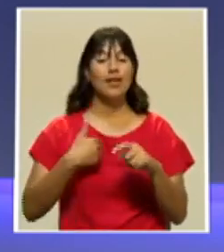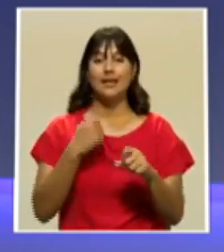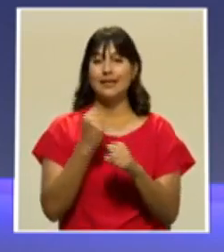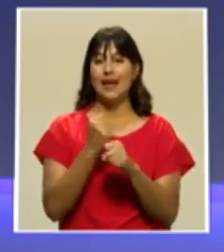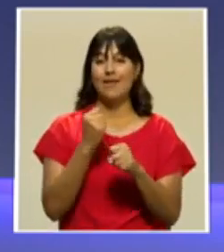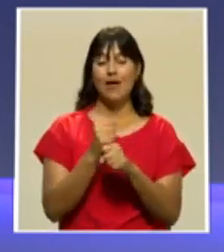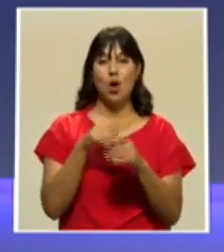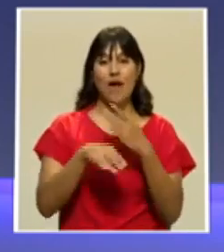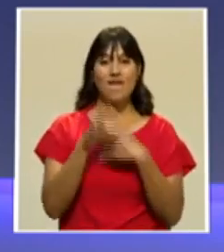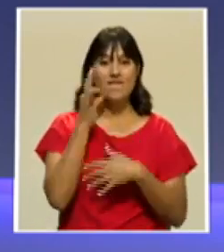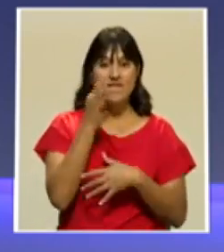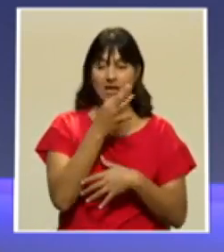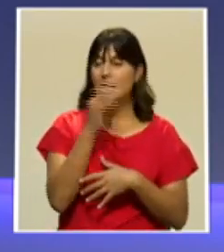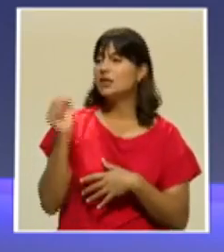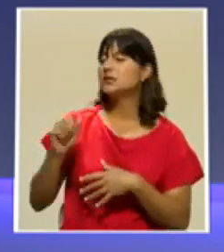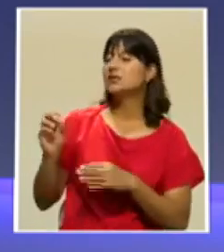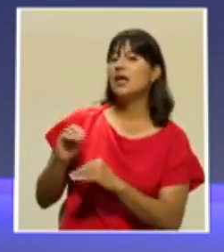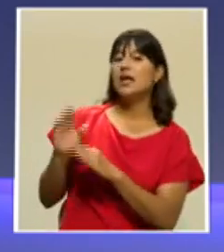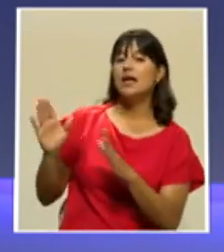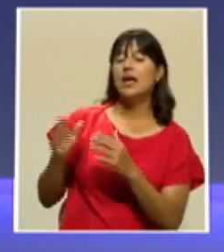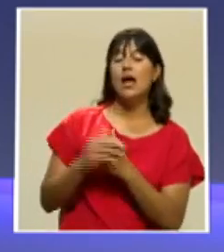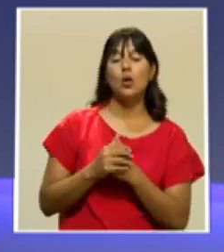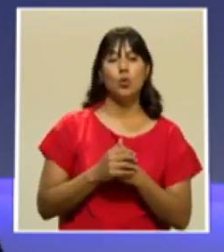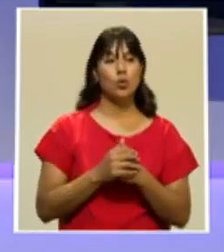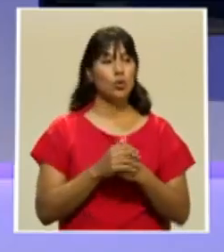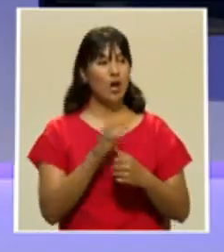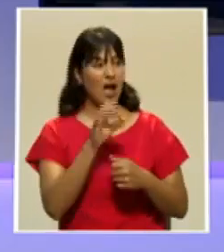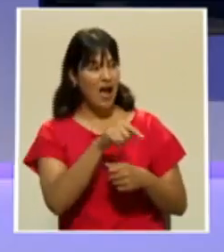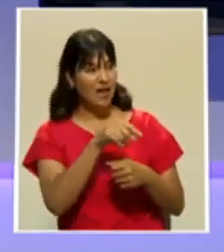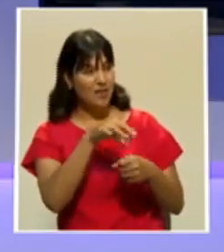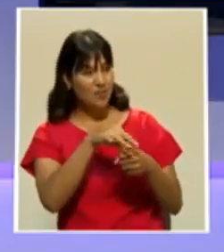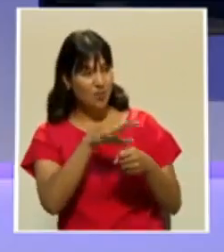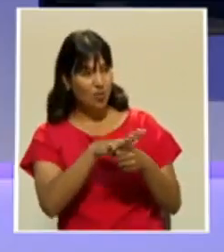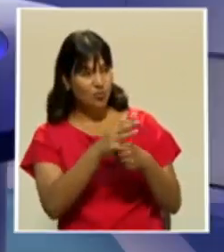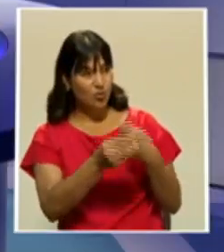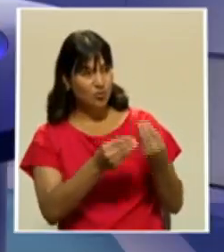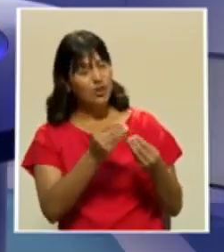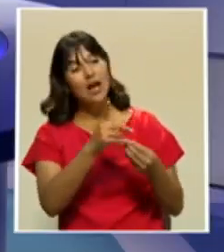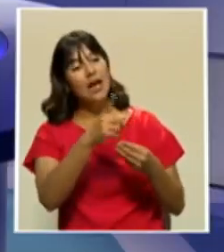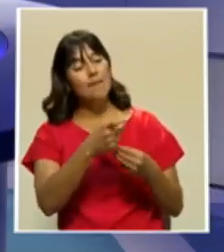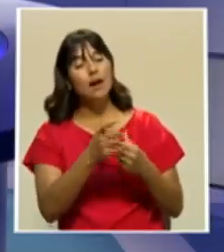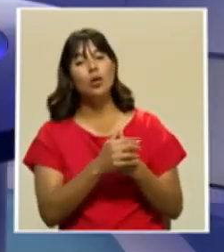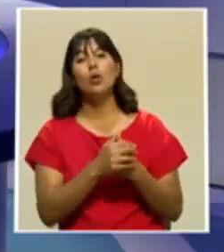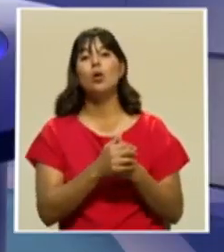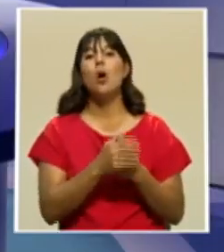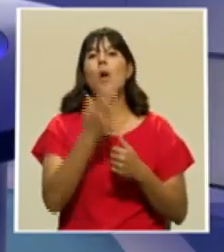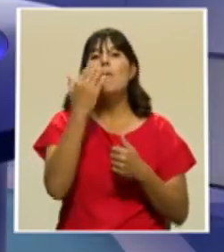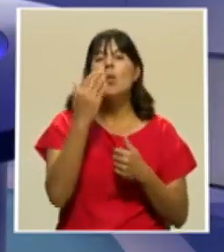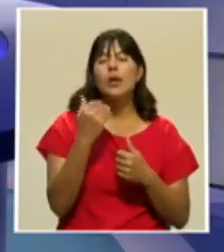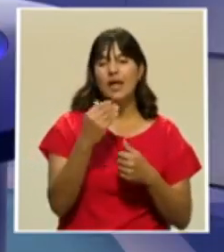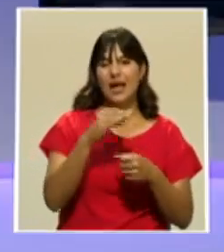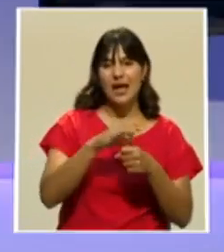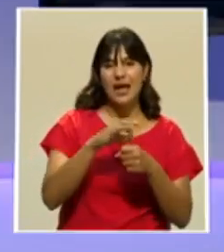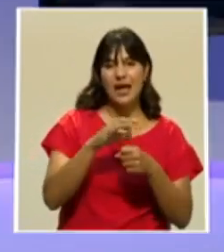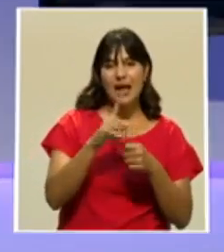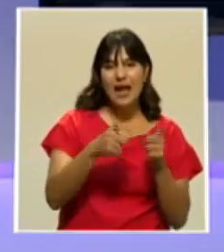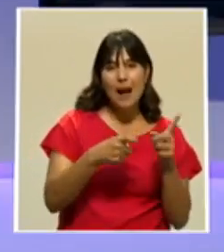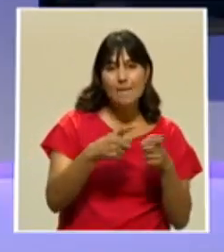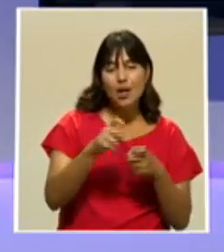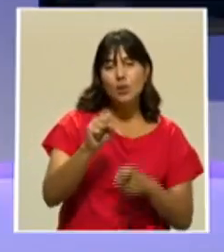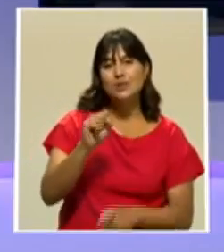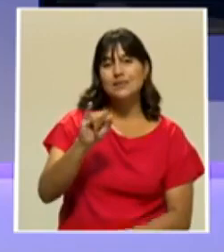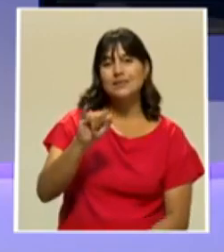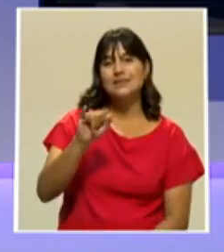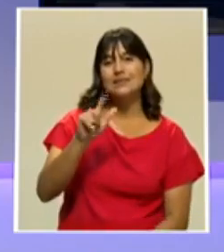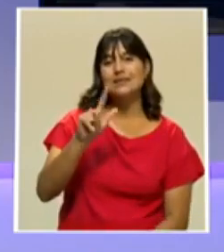las granjas de cultivo de camarón. ¿Por qué tienen que ser camarones silvestres los que pelen? En realidad no lo